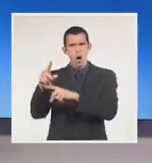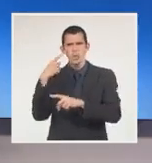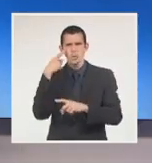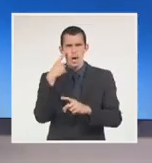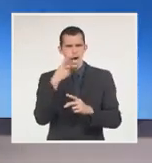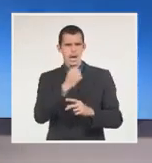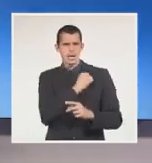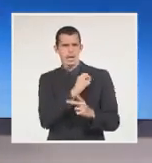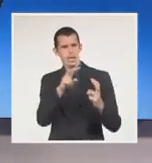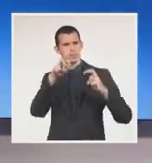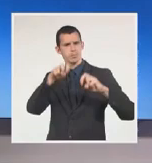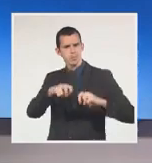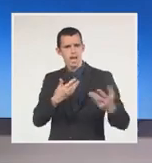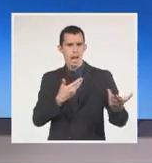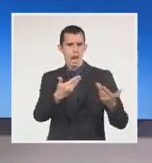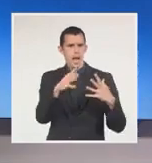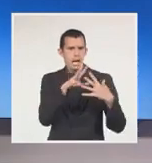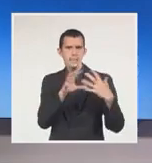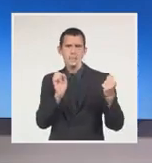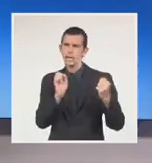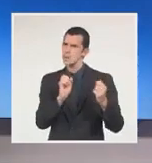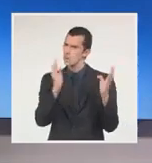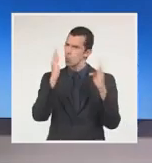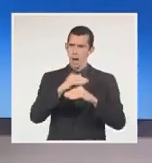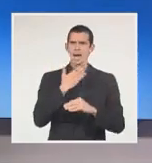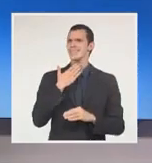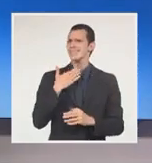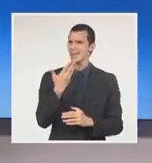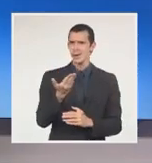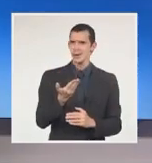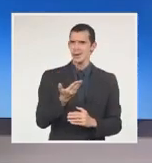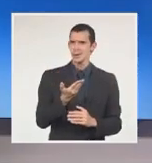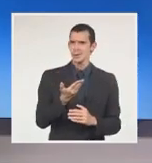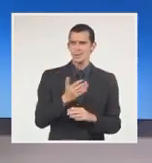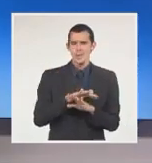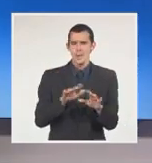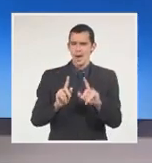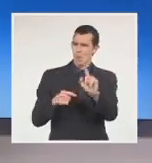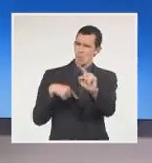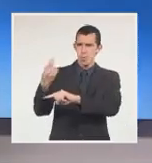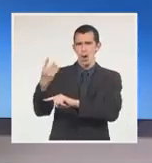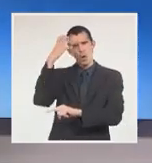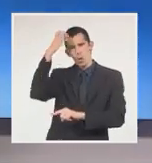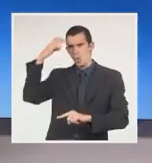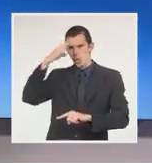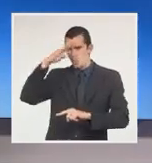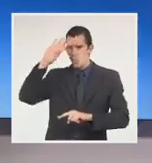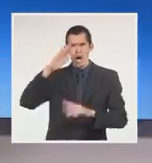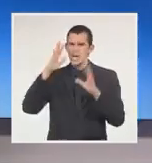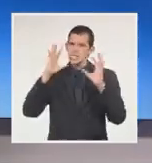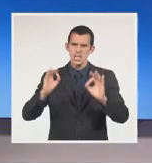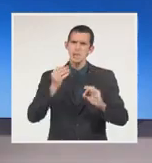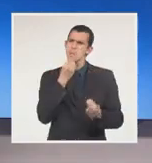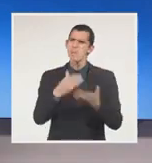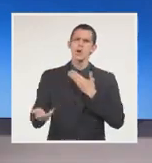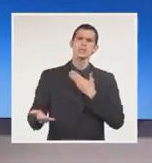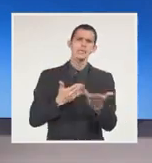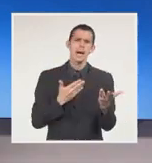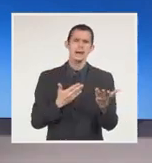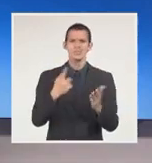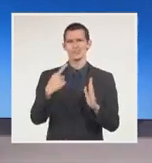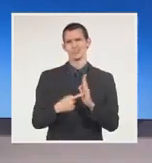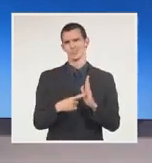permiten el razonamiento, con ninguna autoridad, habría entonces, que indagar, en las verdaderas intenciones, que persiguen.